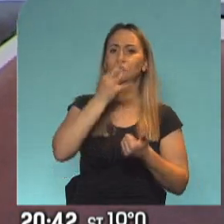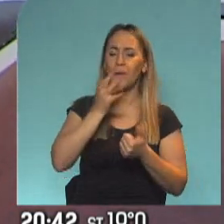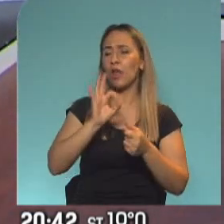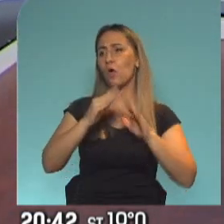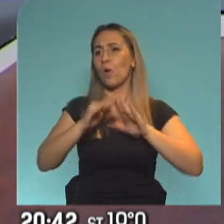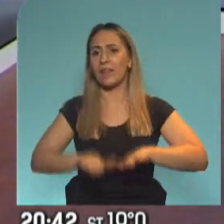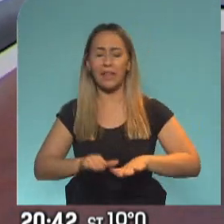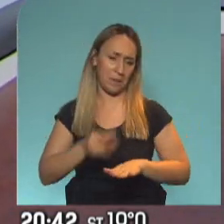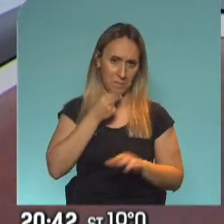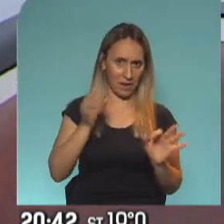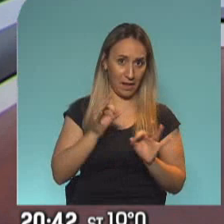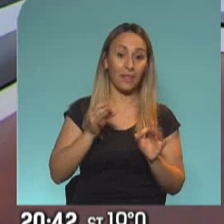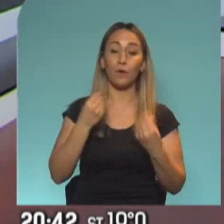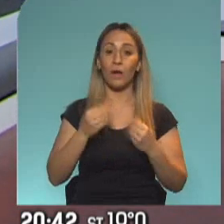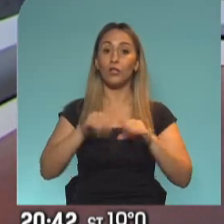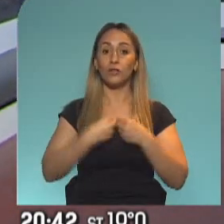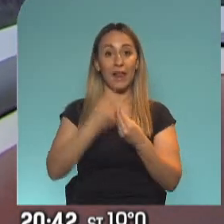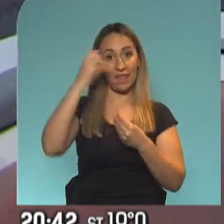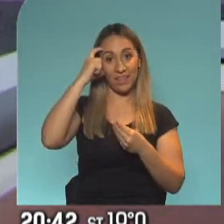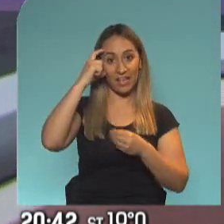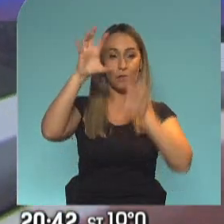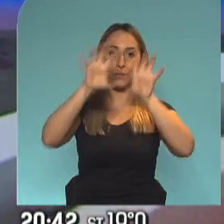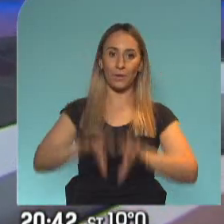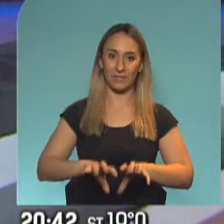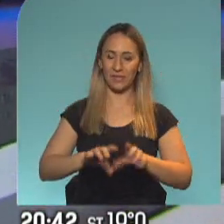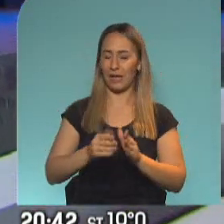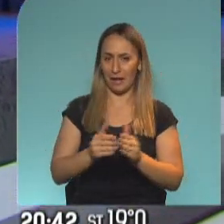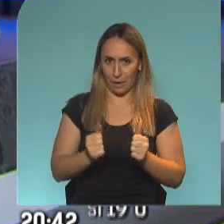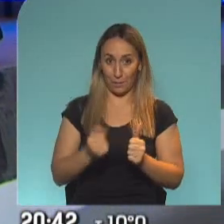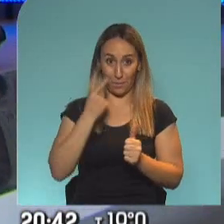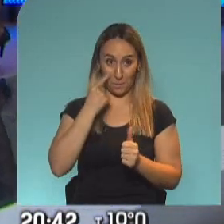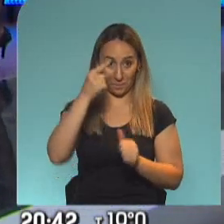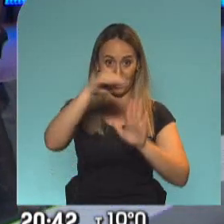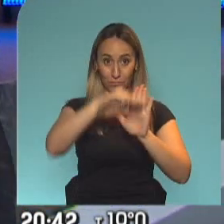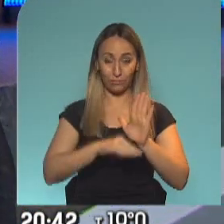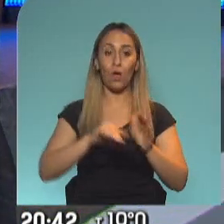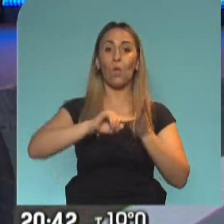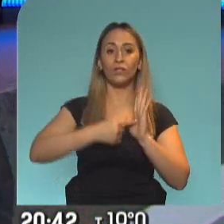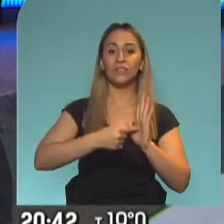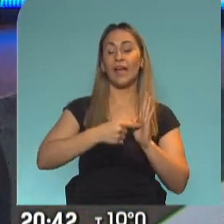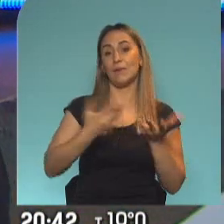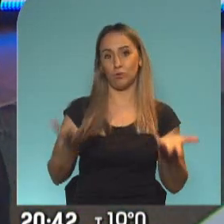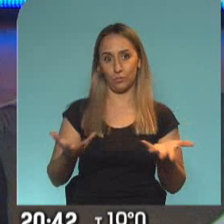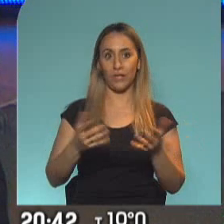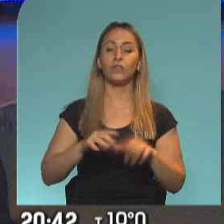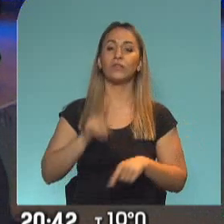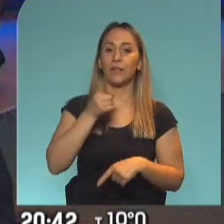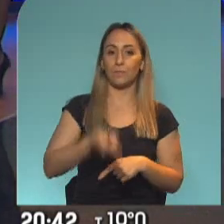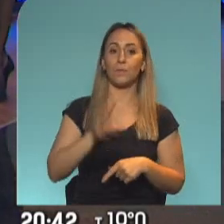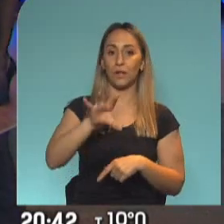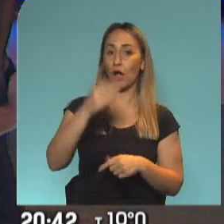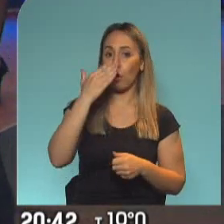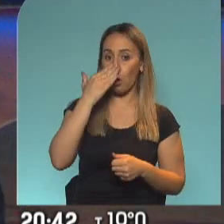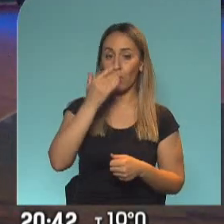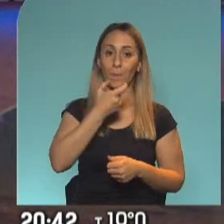cuarentena. Son 10 esos distritos. Rápidamente repasamos aquí en el mapa de Argentina, Buenos Aires claramente. También la provincia de